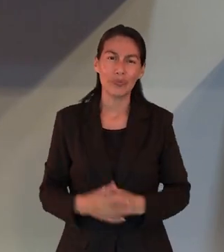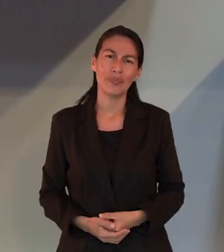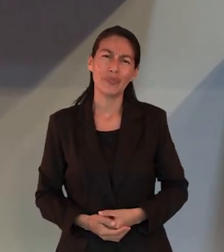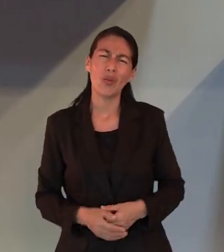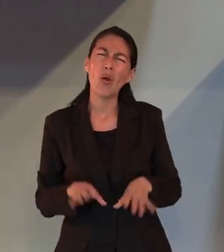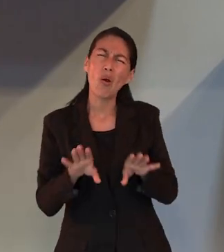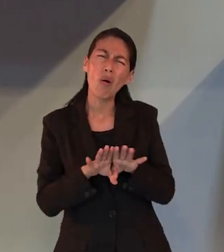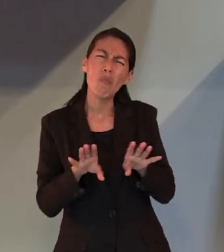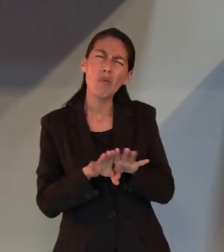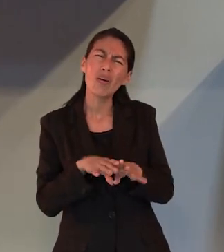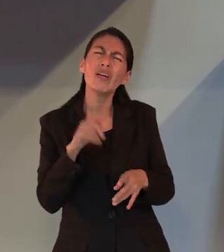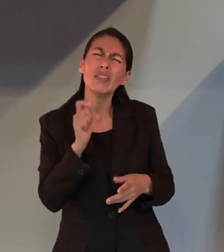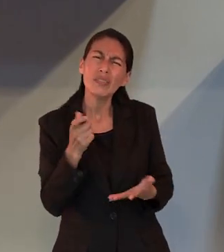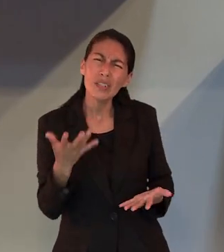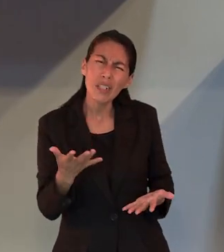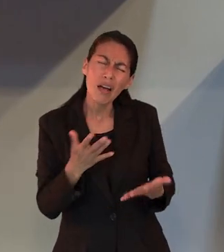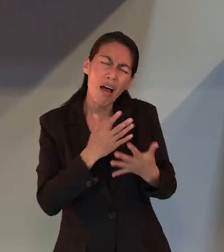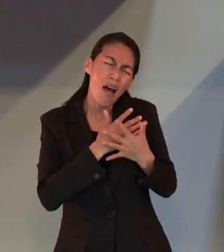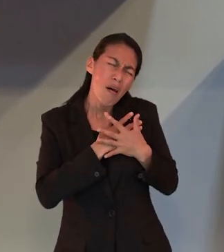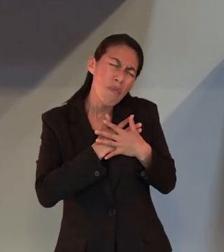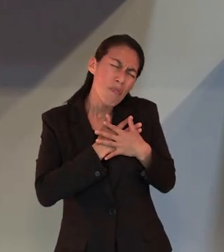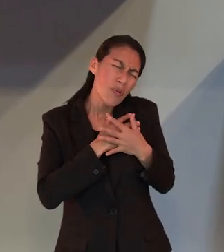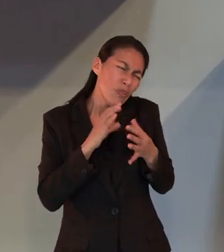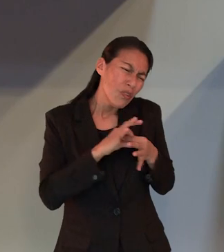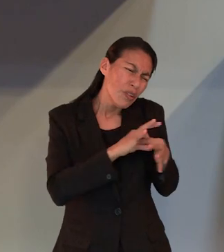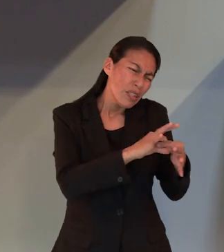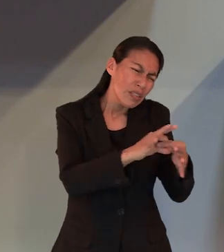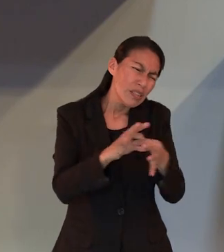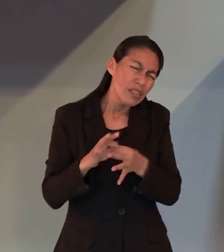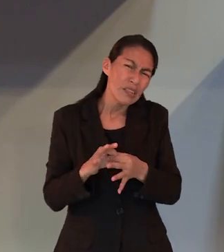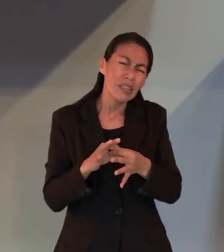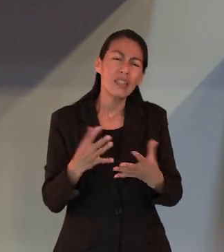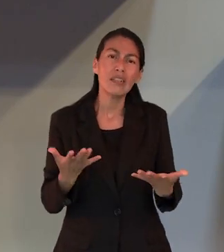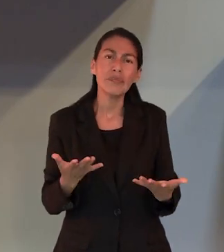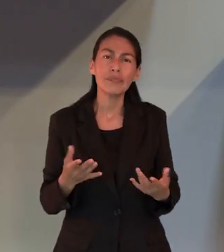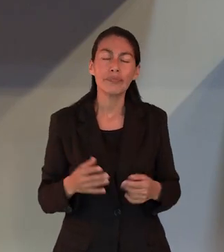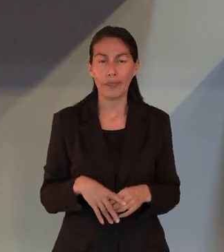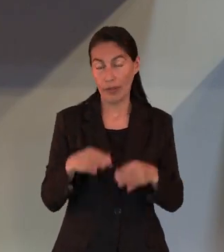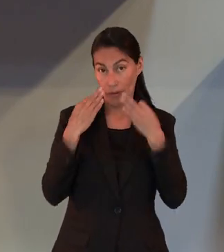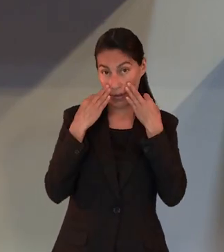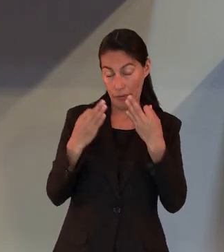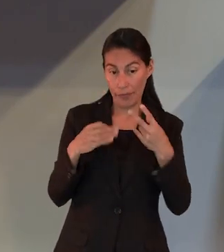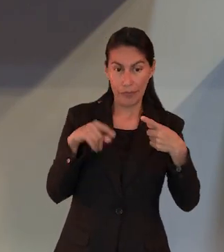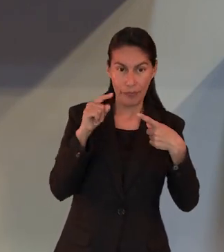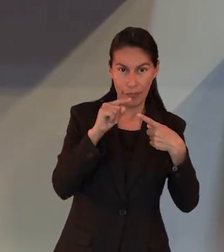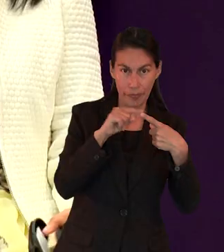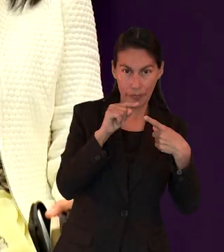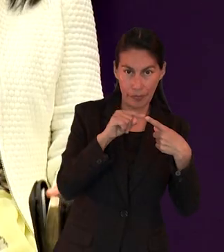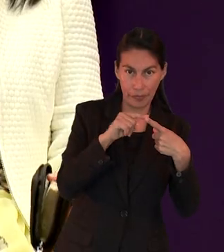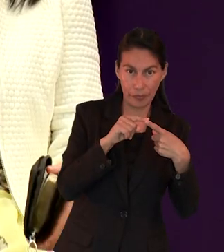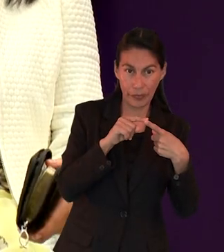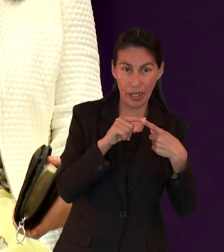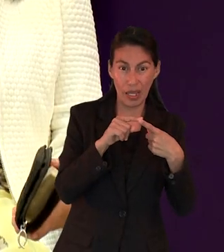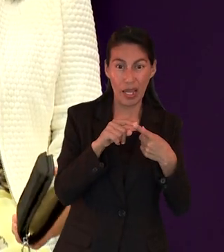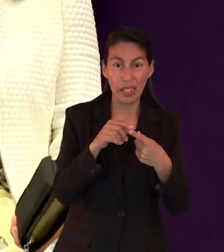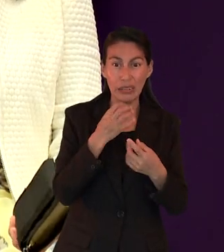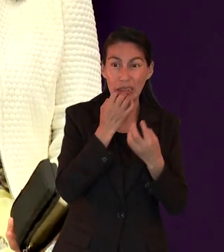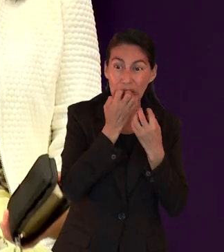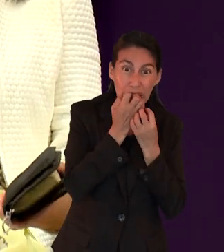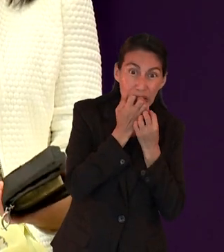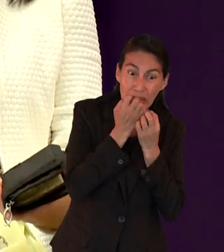¿Cómo estas dos cosas amenazan el amor fraternal? Bueno, pues las dos cosas aquí son